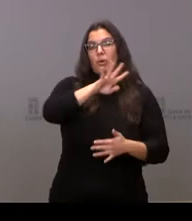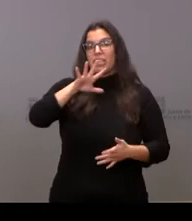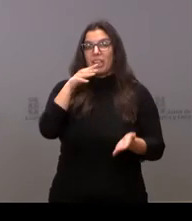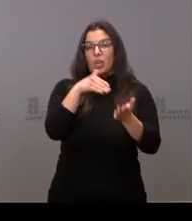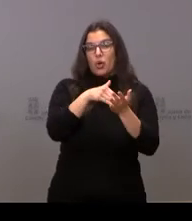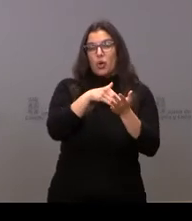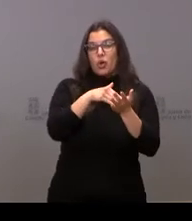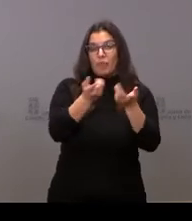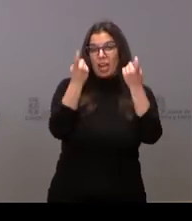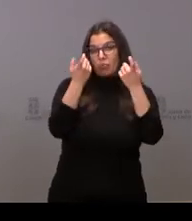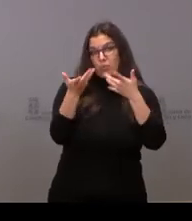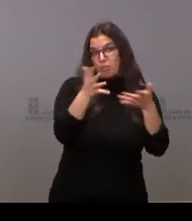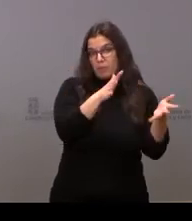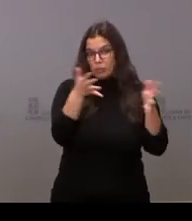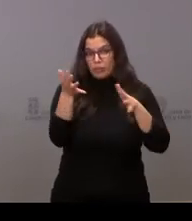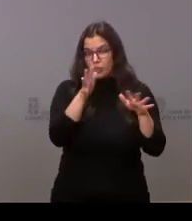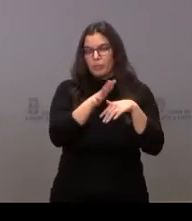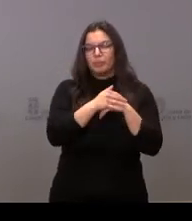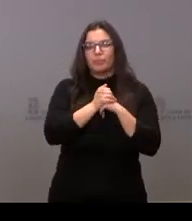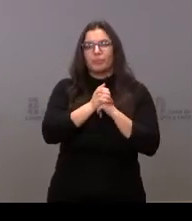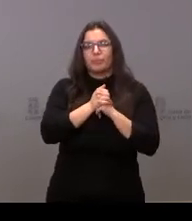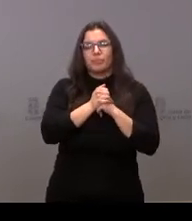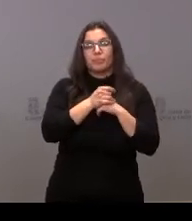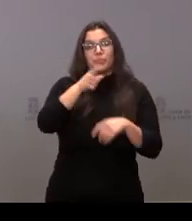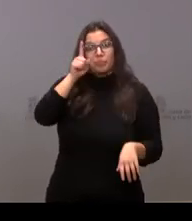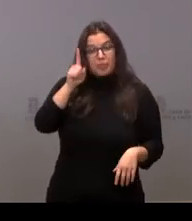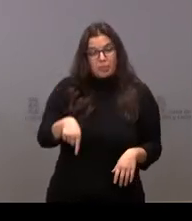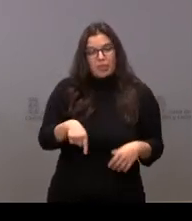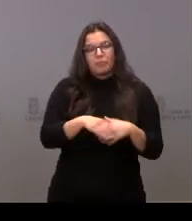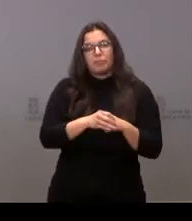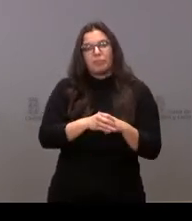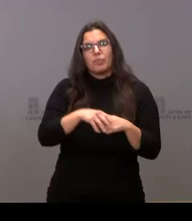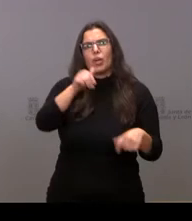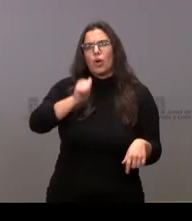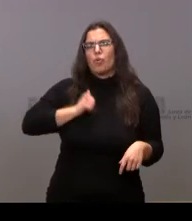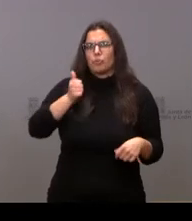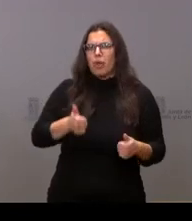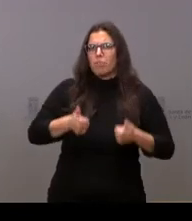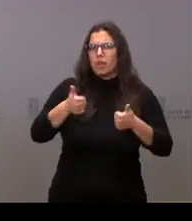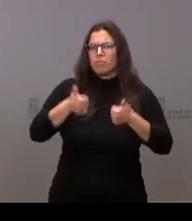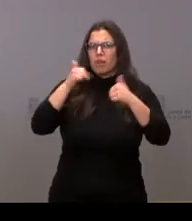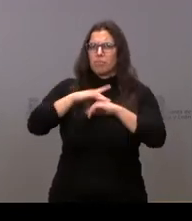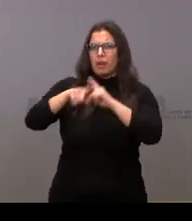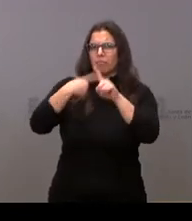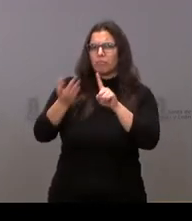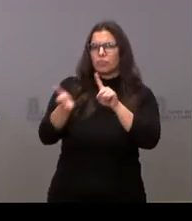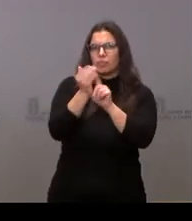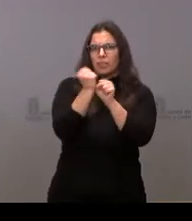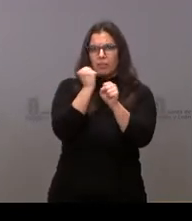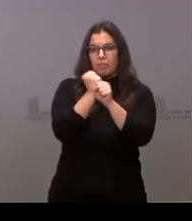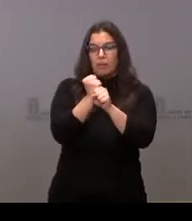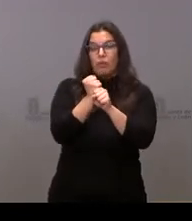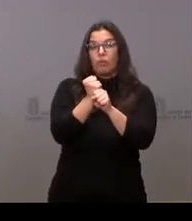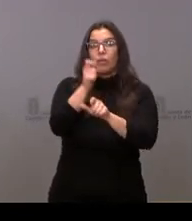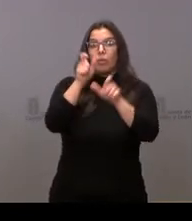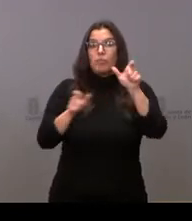alumnos aproximadamente. También con más oportunidades de empleo, el 92%